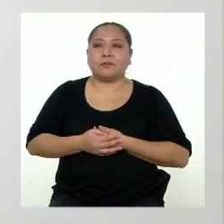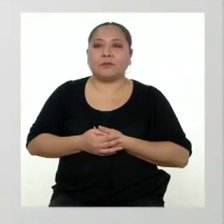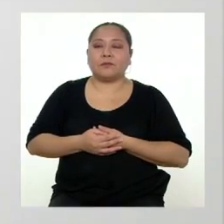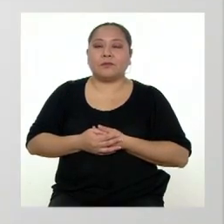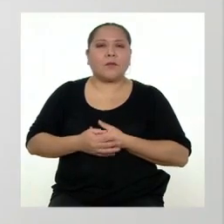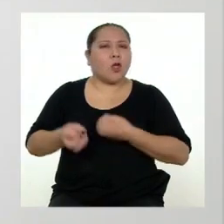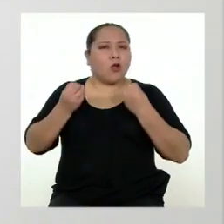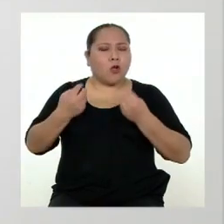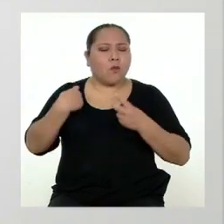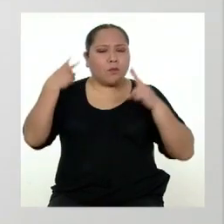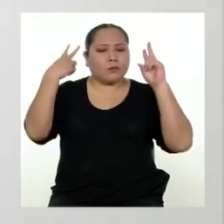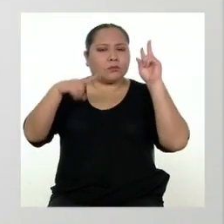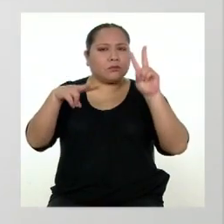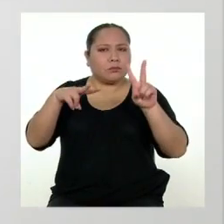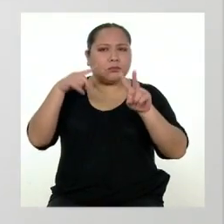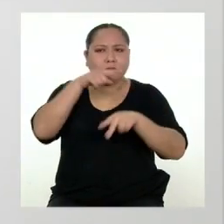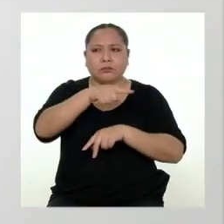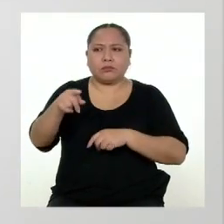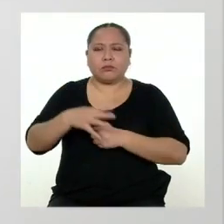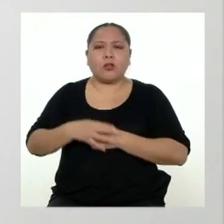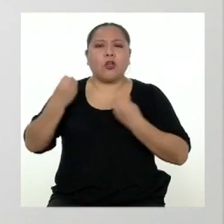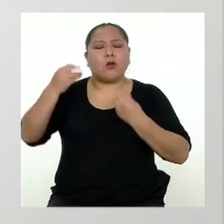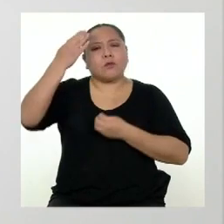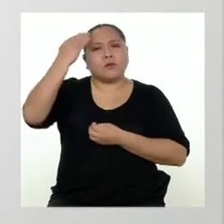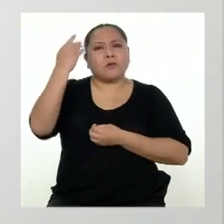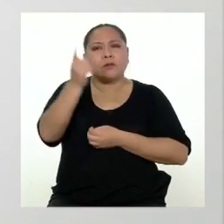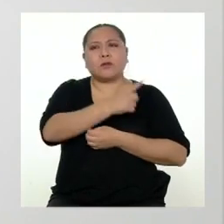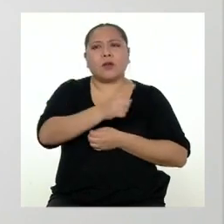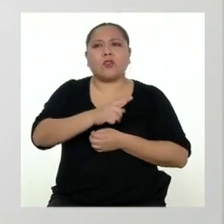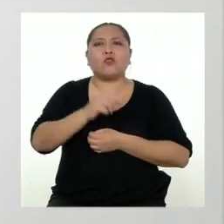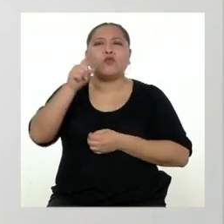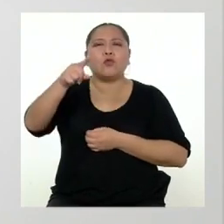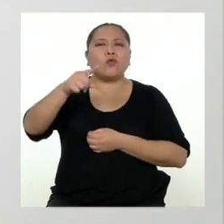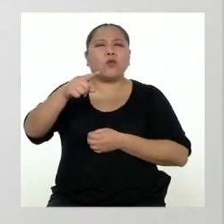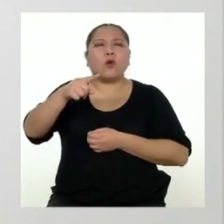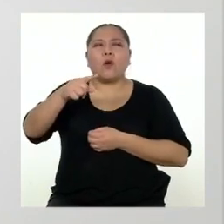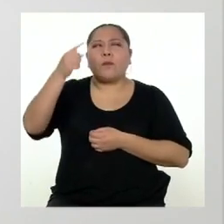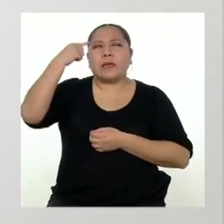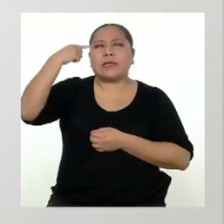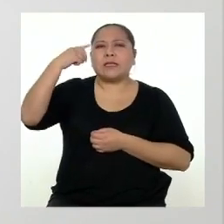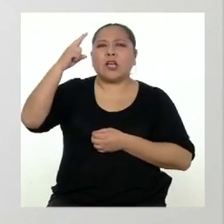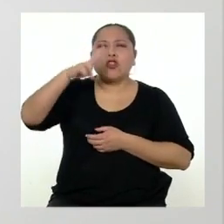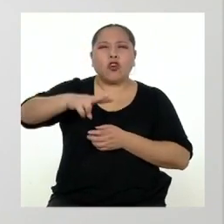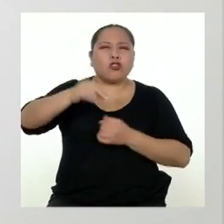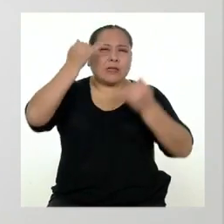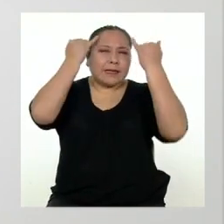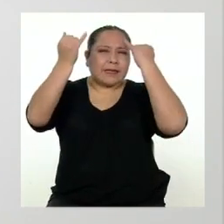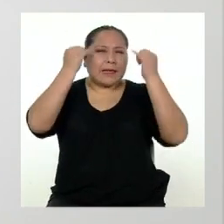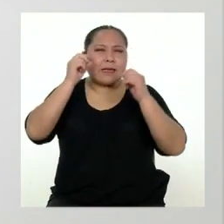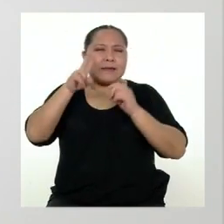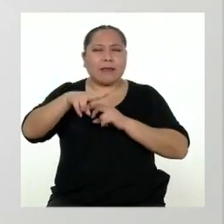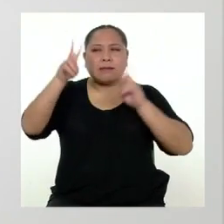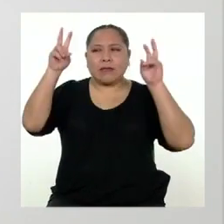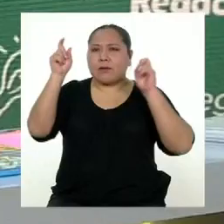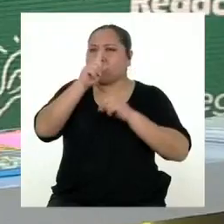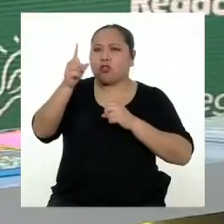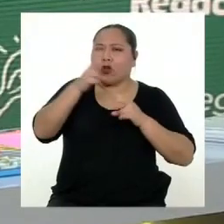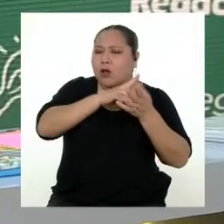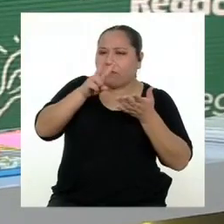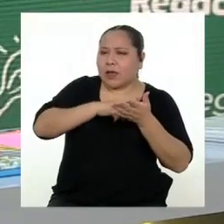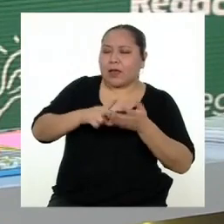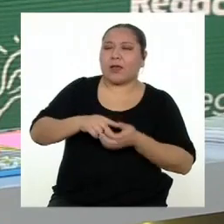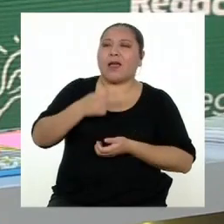¿Y cómo nos damos cuenta de esto? Bueno, ¿cómo sabías que se iban a abordar dos ideas distintas sobre el tema si aún no lo habías leído?